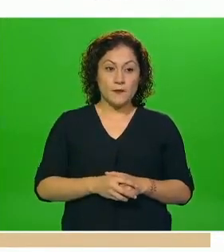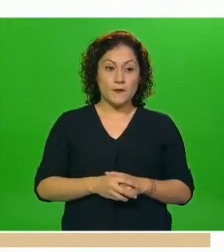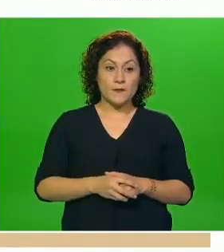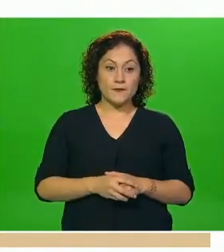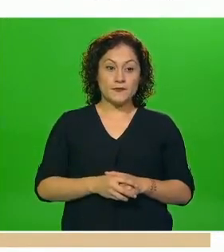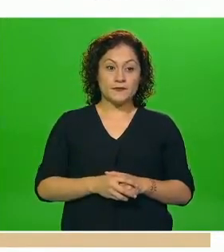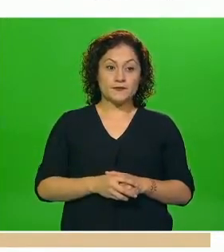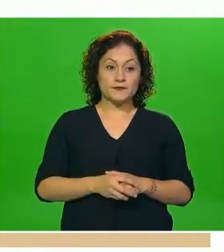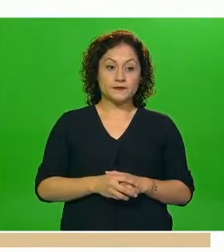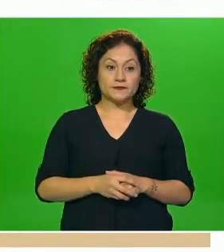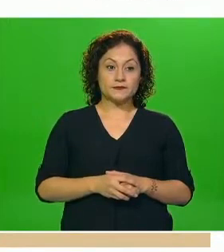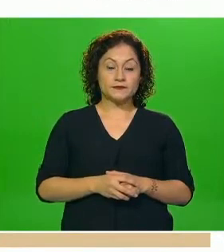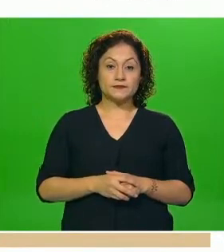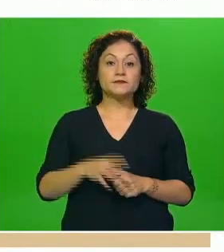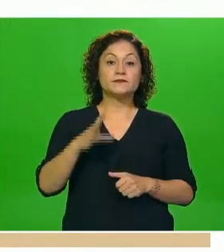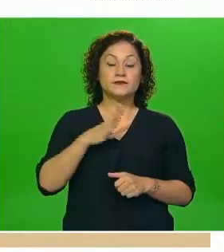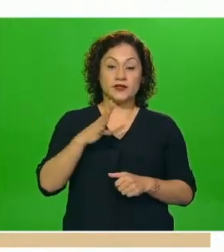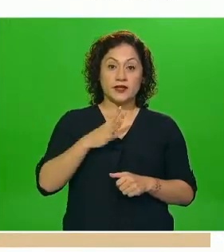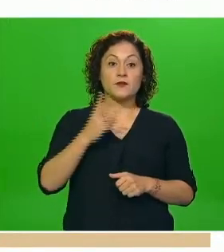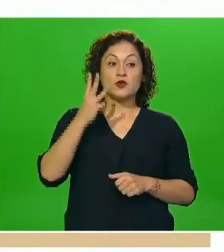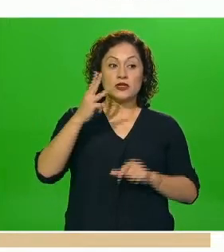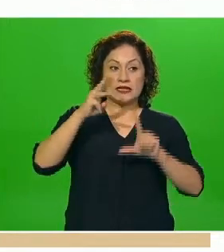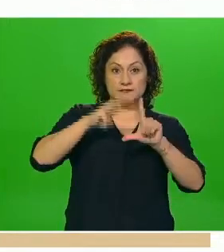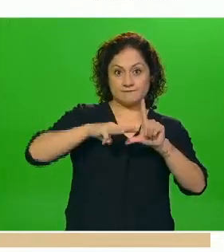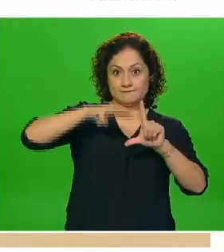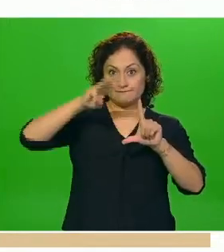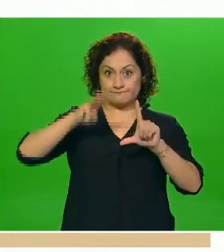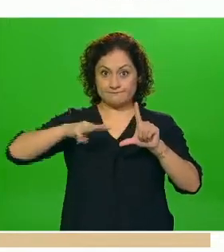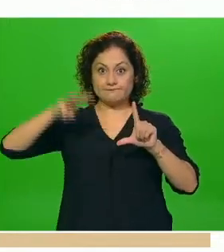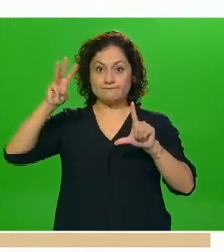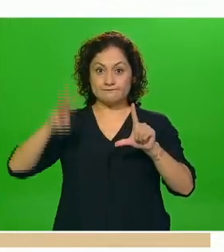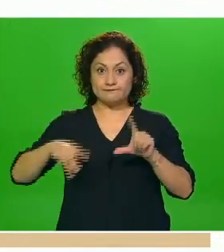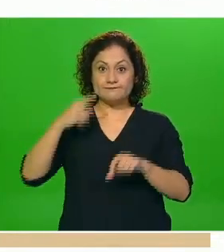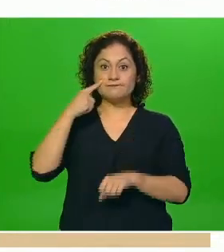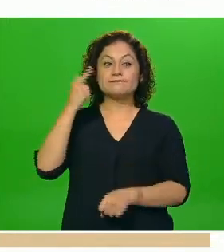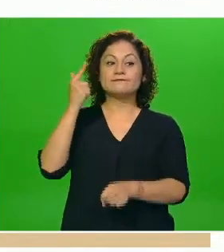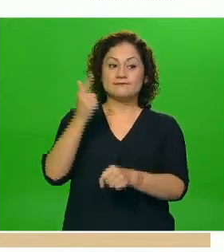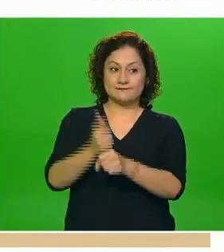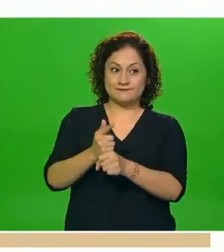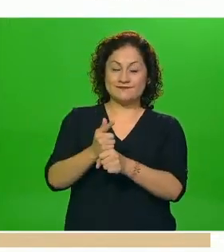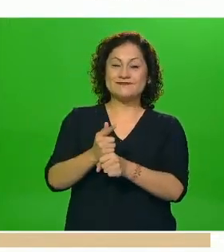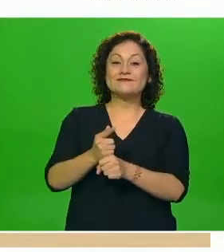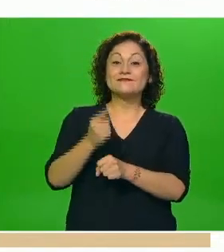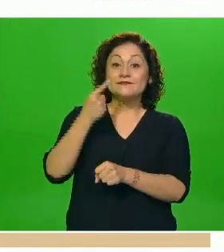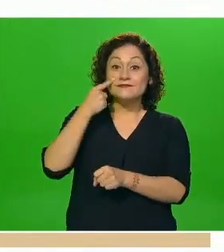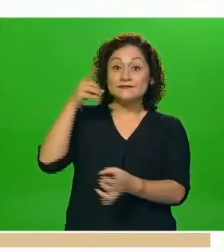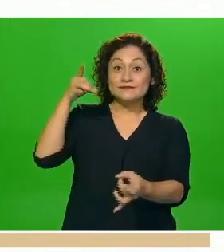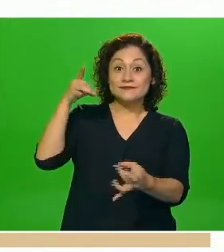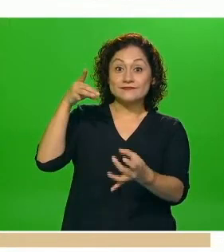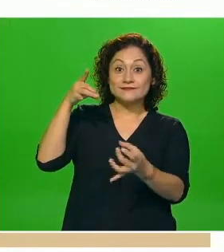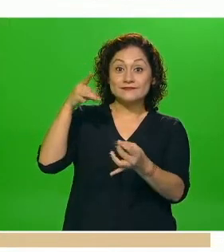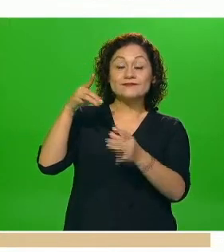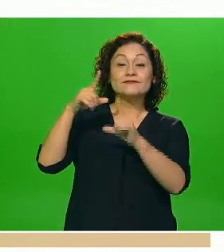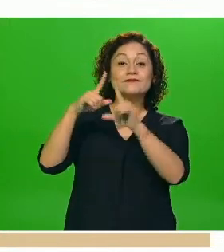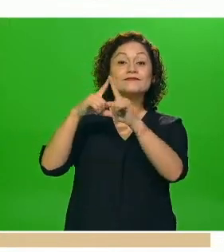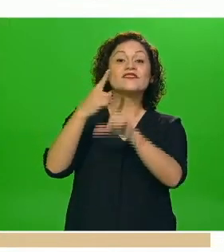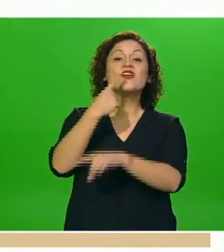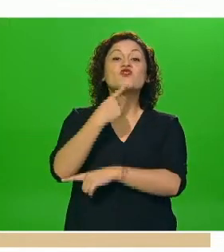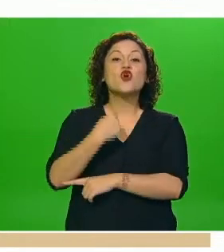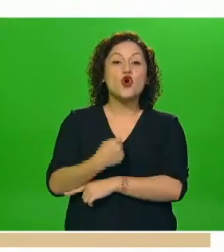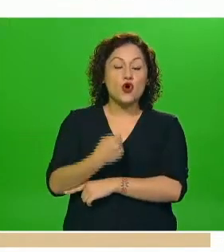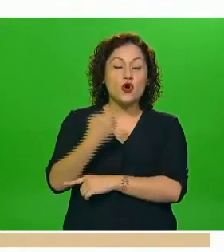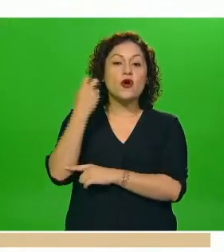tres curvas que ustedes observan en la curva café donde ven el triángulo rojo es donde obtuvimos el pico máximo